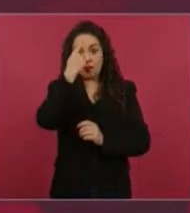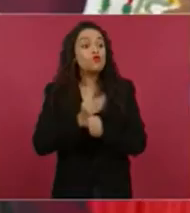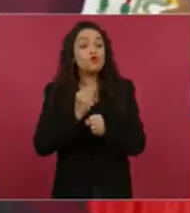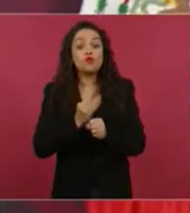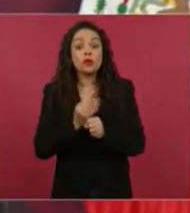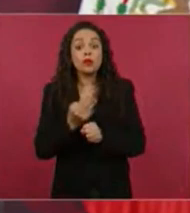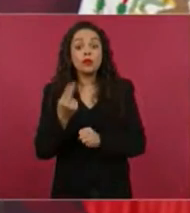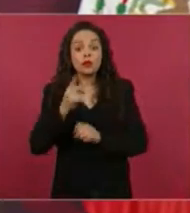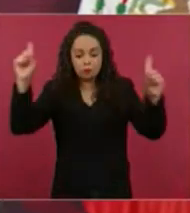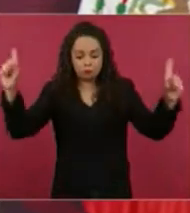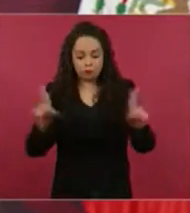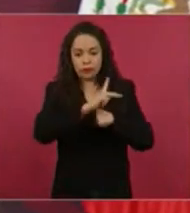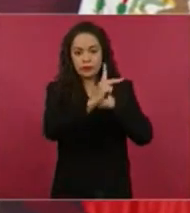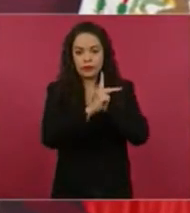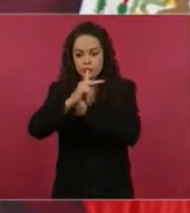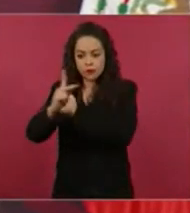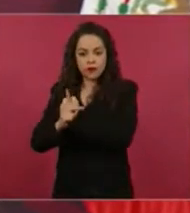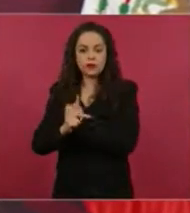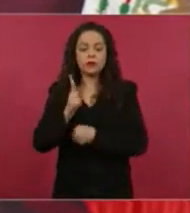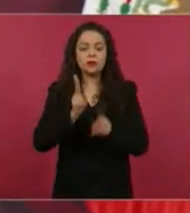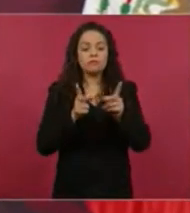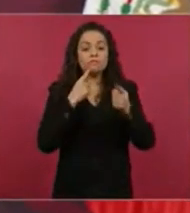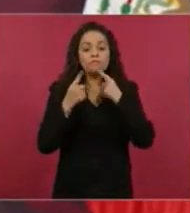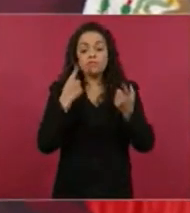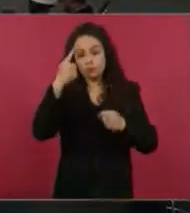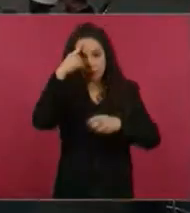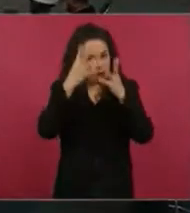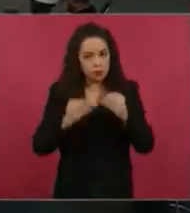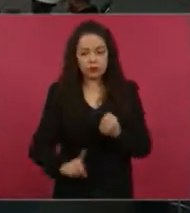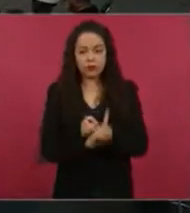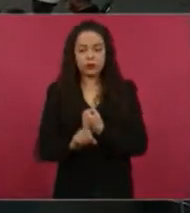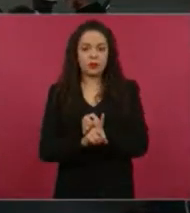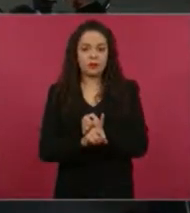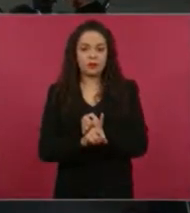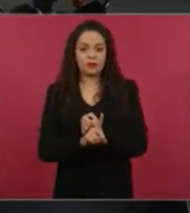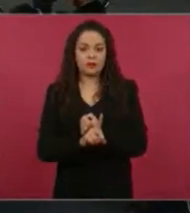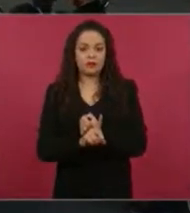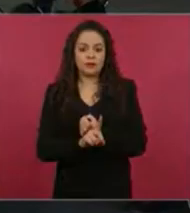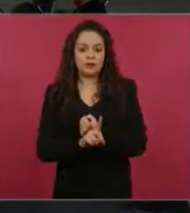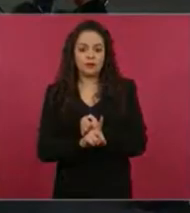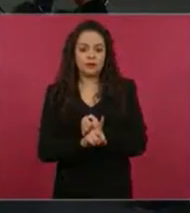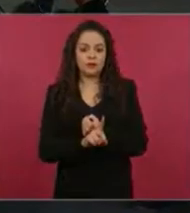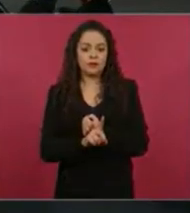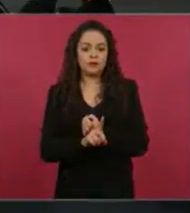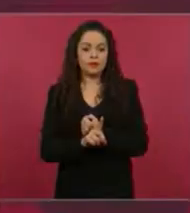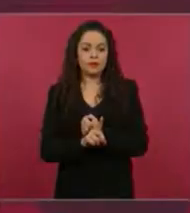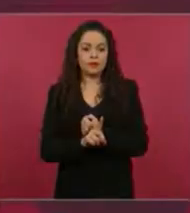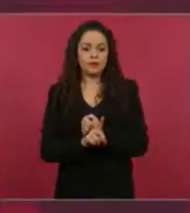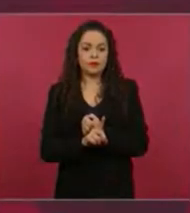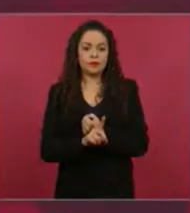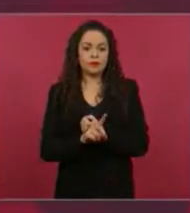inmediato, que lleve al diálogo de inmediato entre las partes y que no dependa sólo